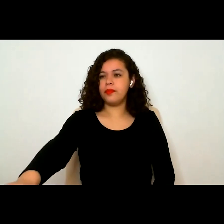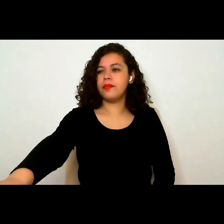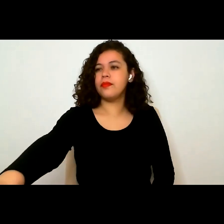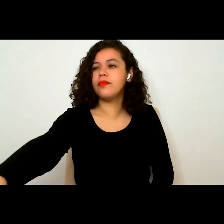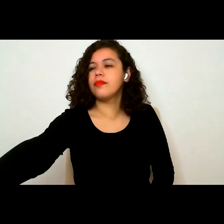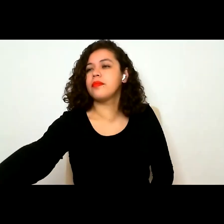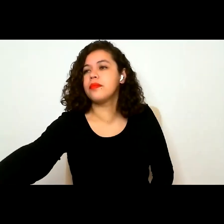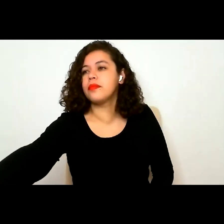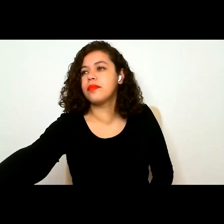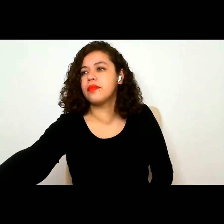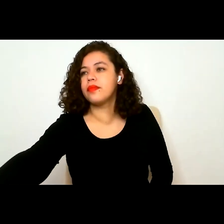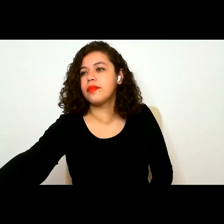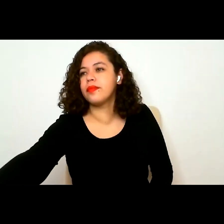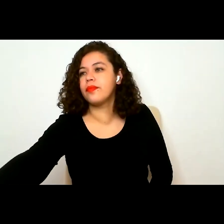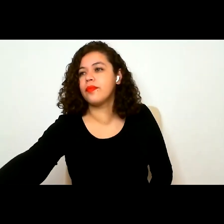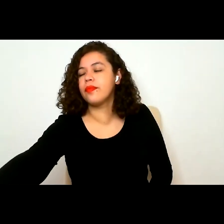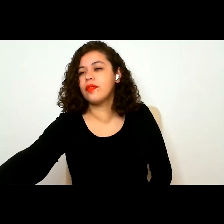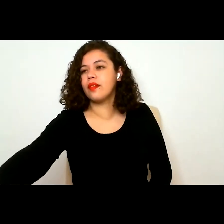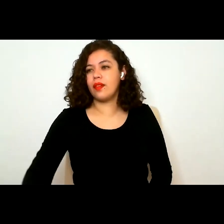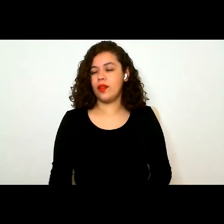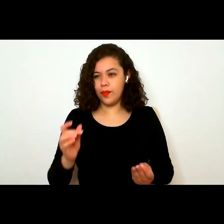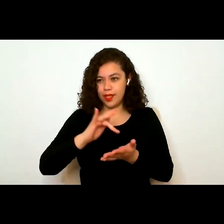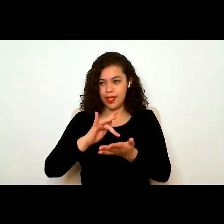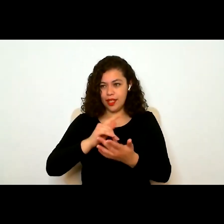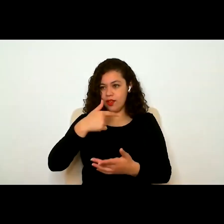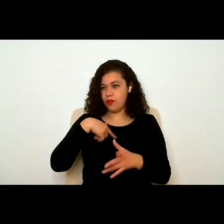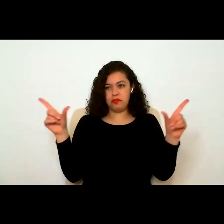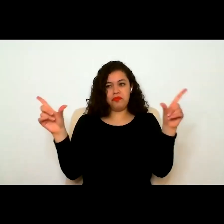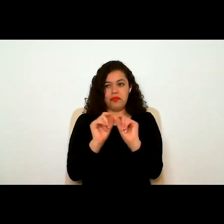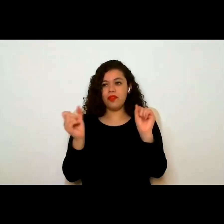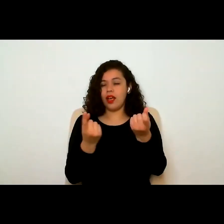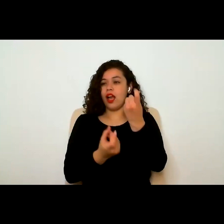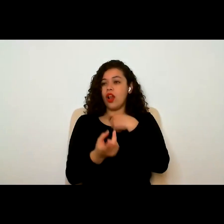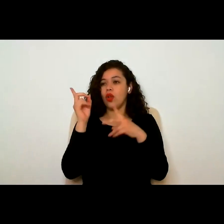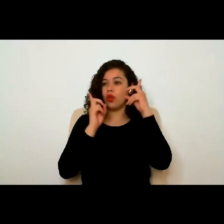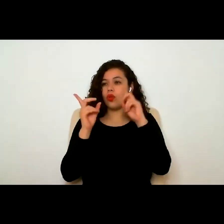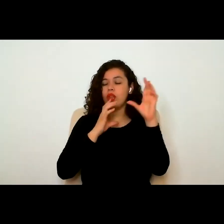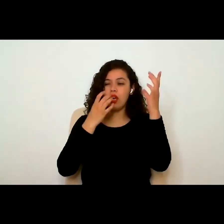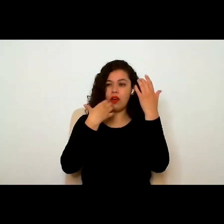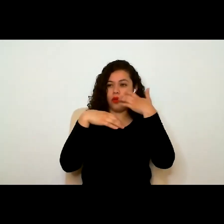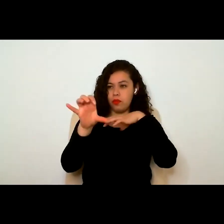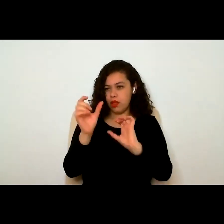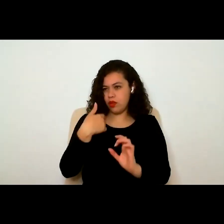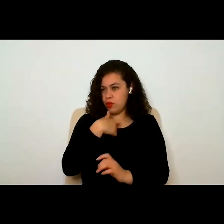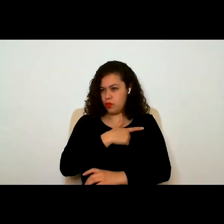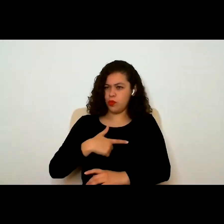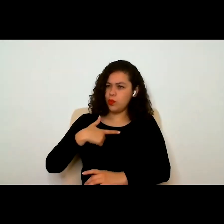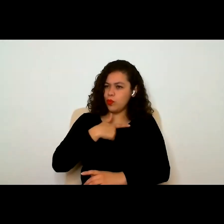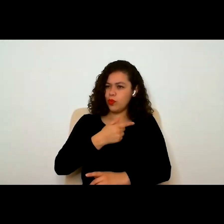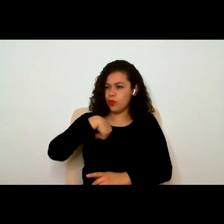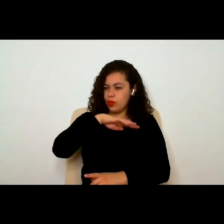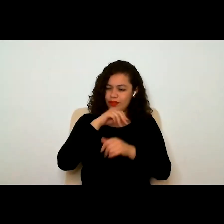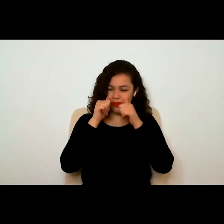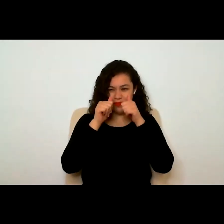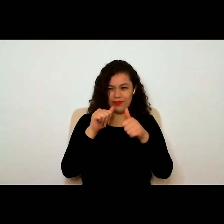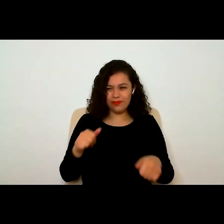Bueno, muchas gracias, por mi parte sería todo. Si tienen alguna duda, algún comentario, con mucho gusto los atendemos.